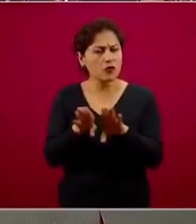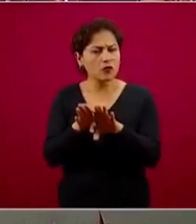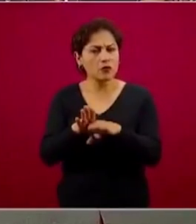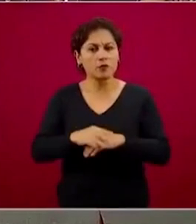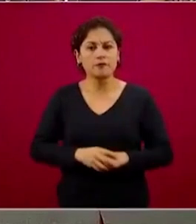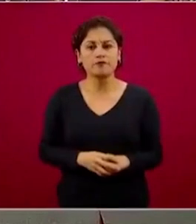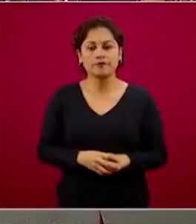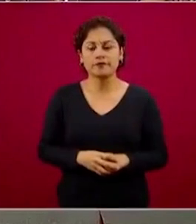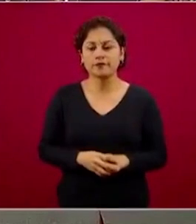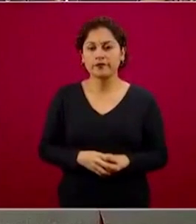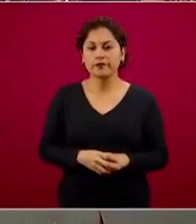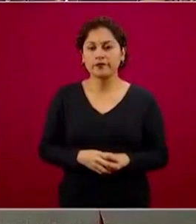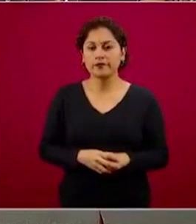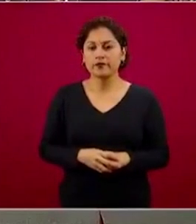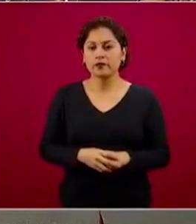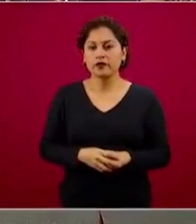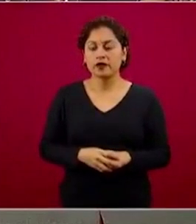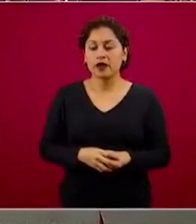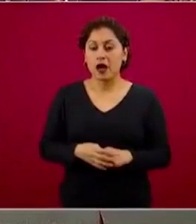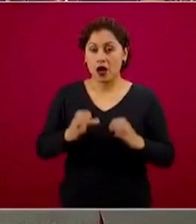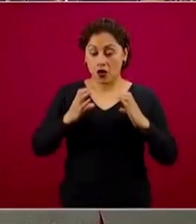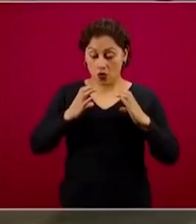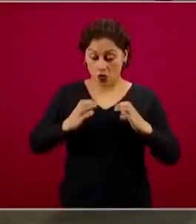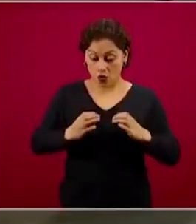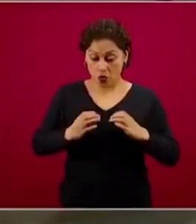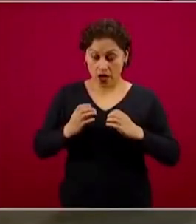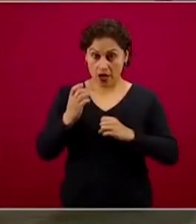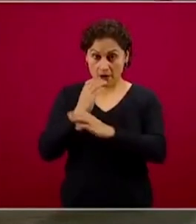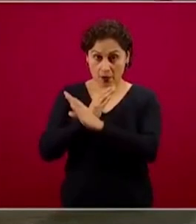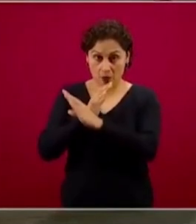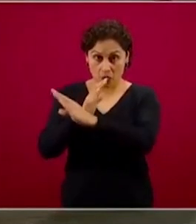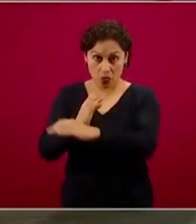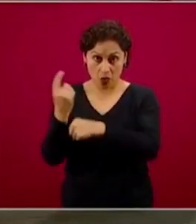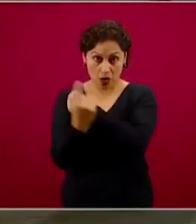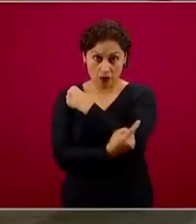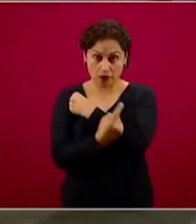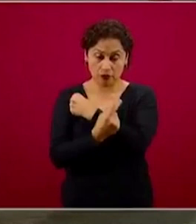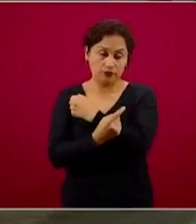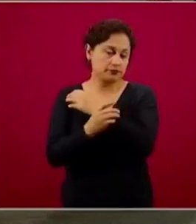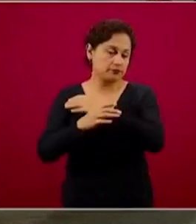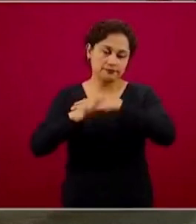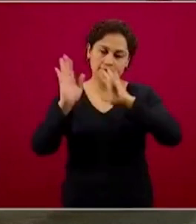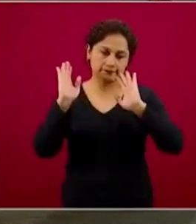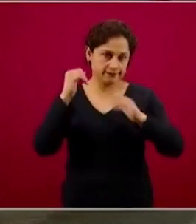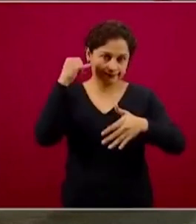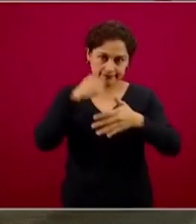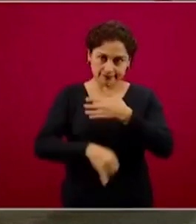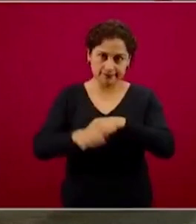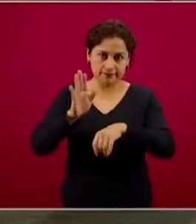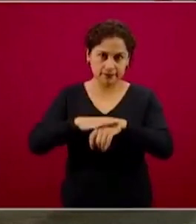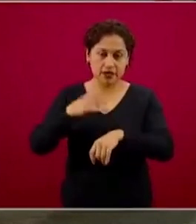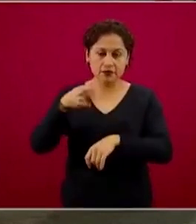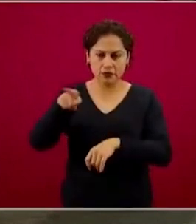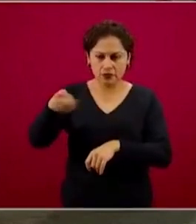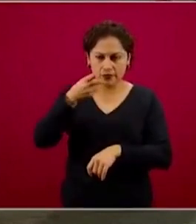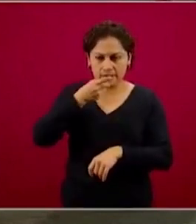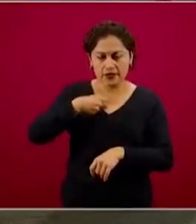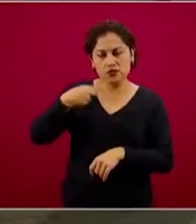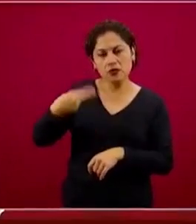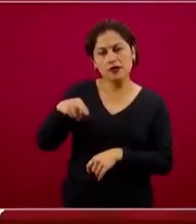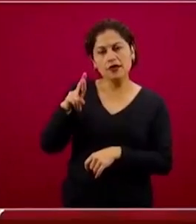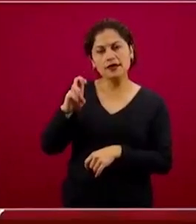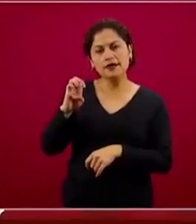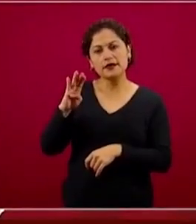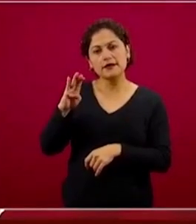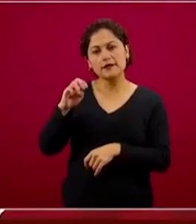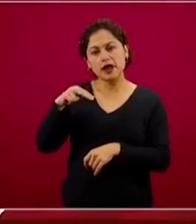No, la respuesta inmune es más amplia, pero la situación de rebaño, como se dice, es parte de ello. Tenemos